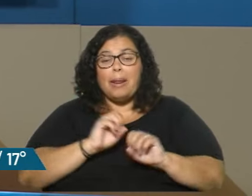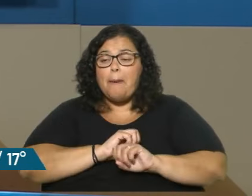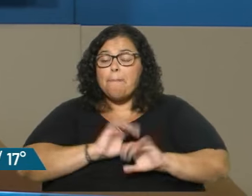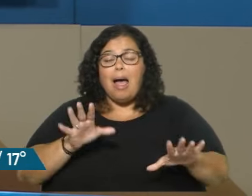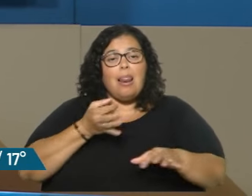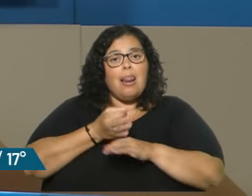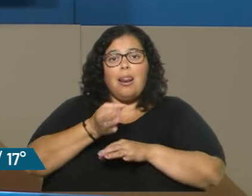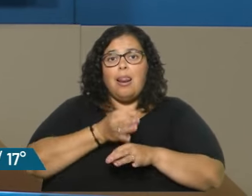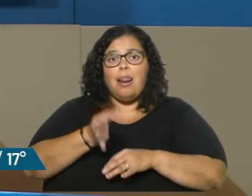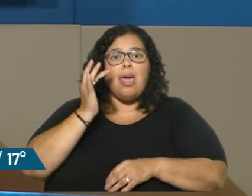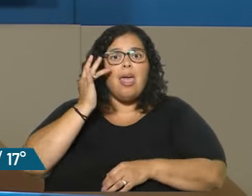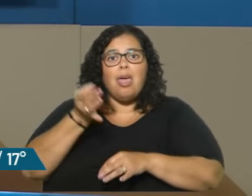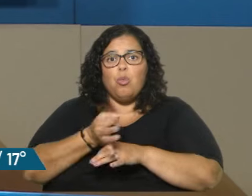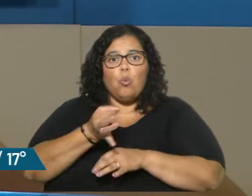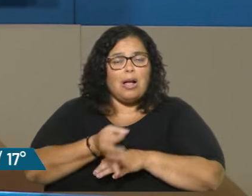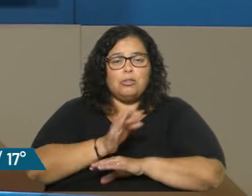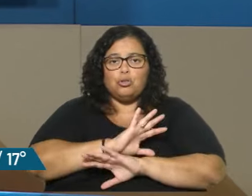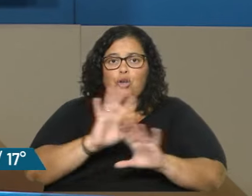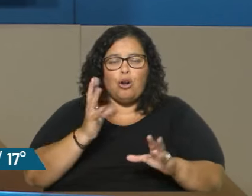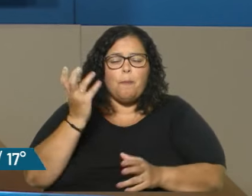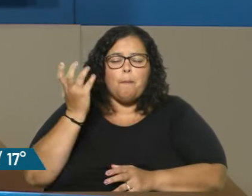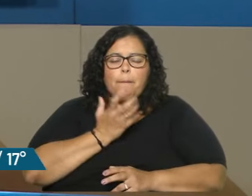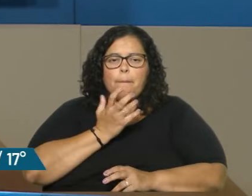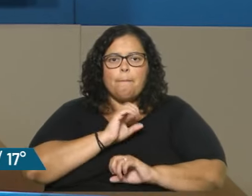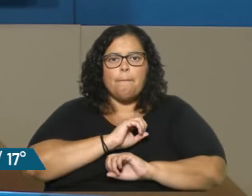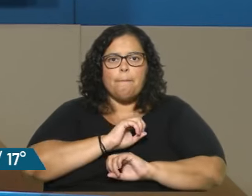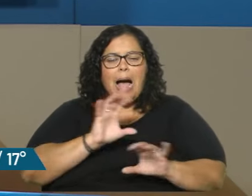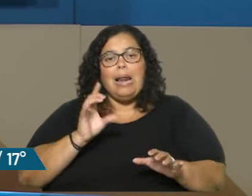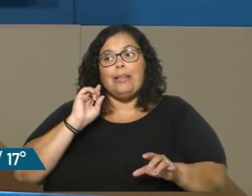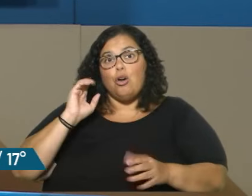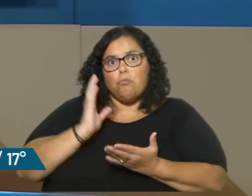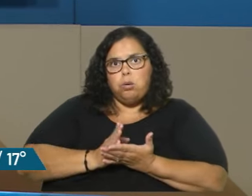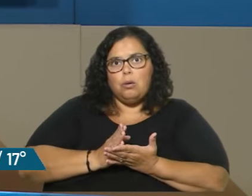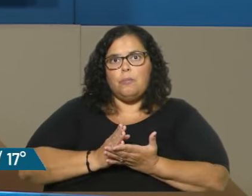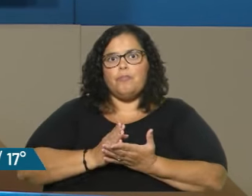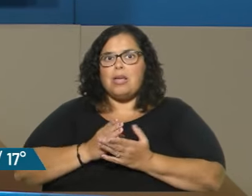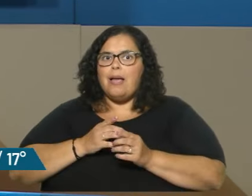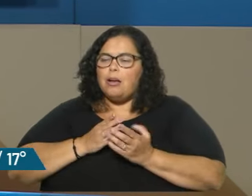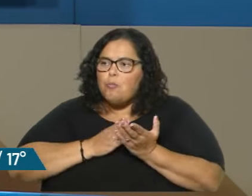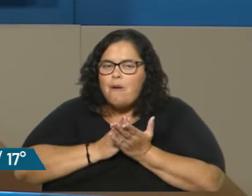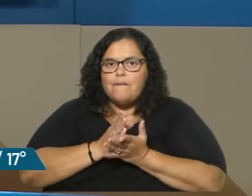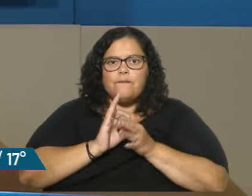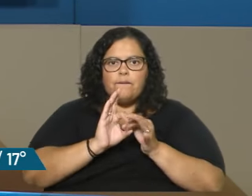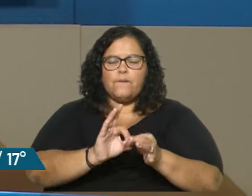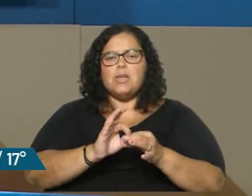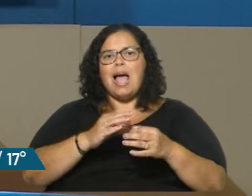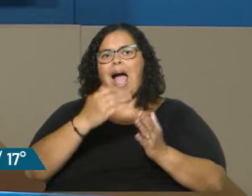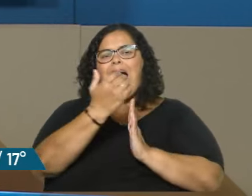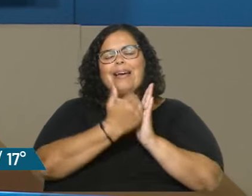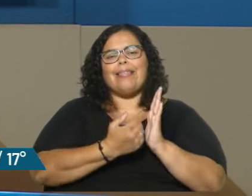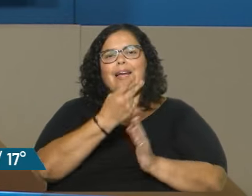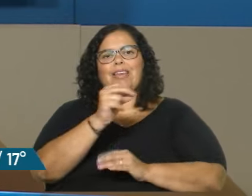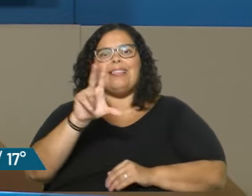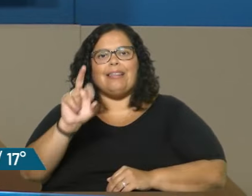pésima educación que está siguiendo los lineamientos tácitos de la Agenda 2030, con esto de los programas de